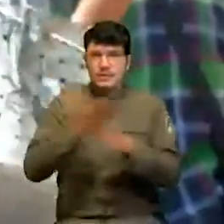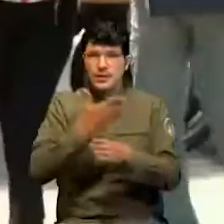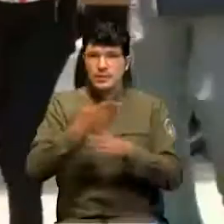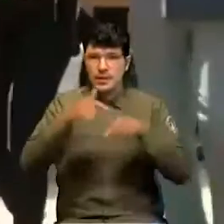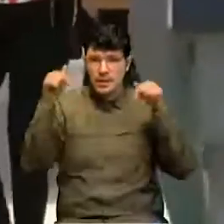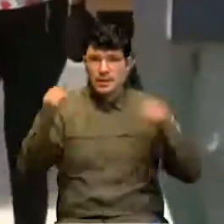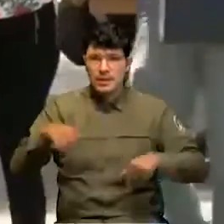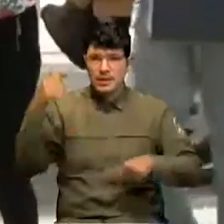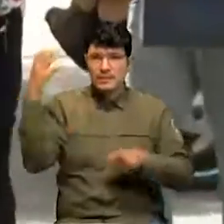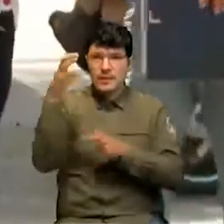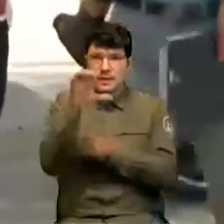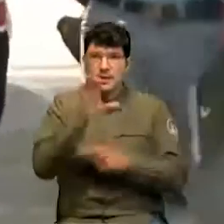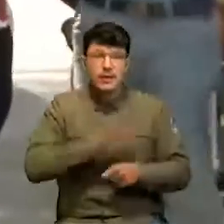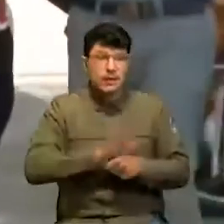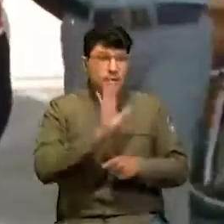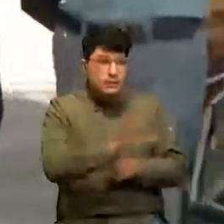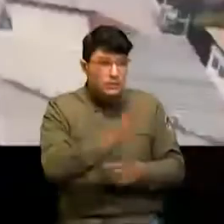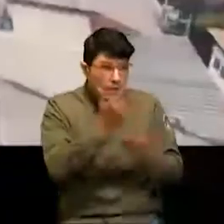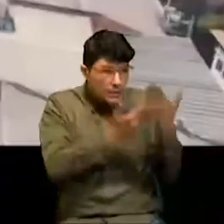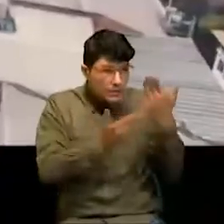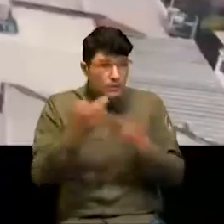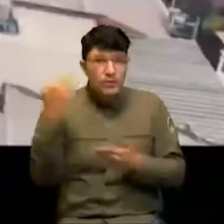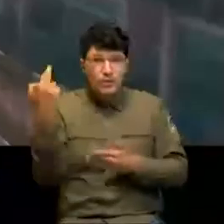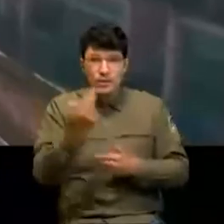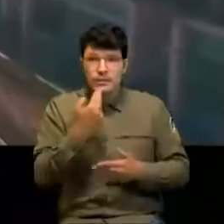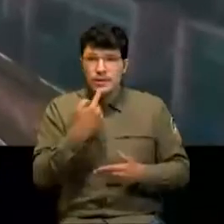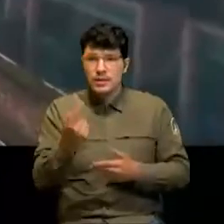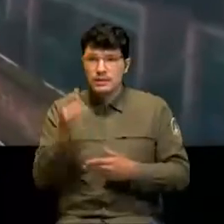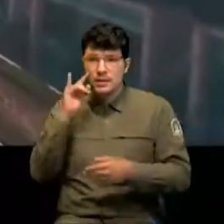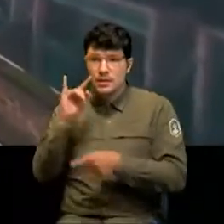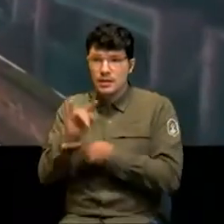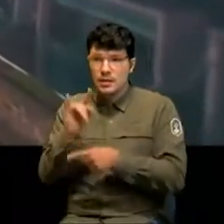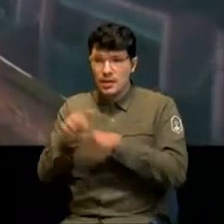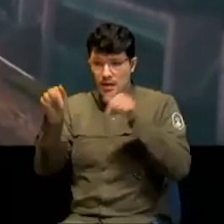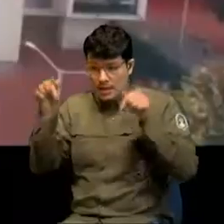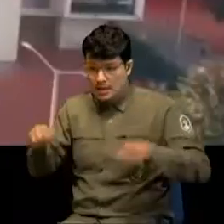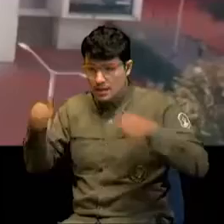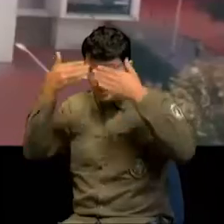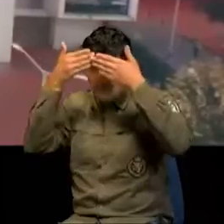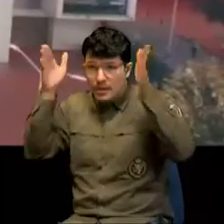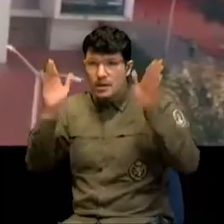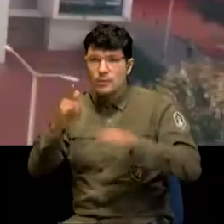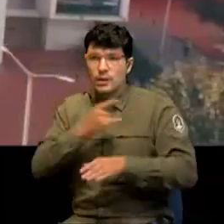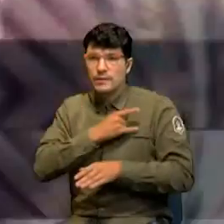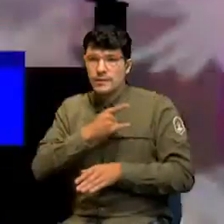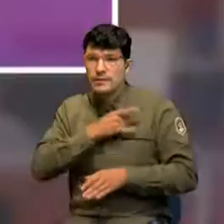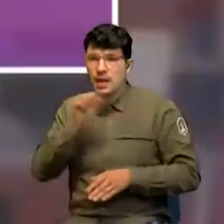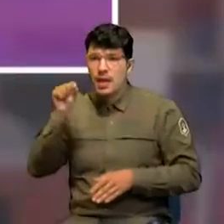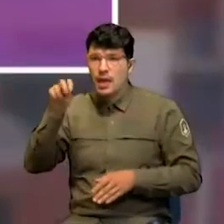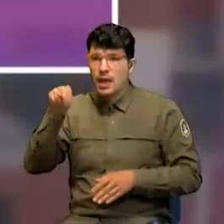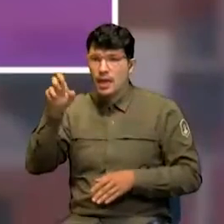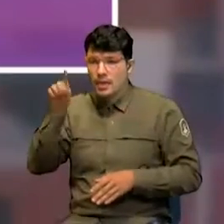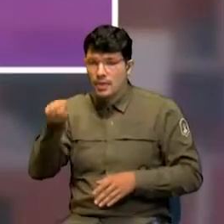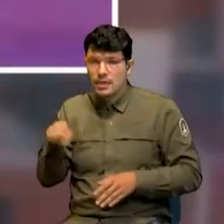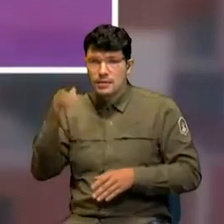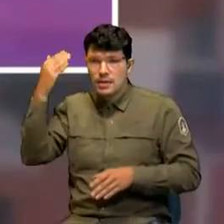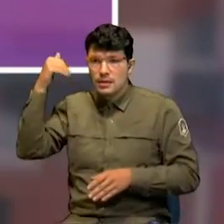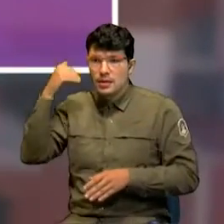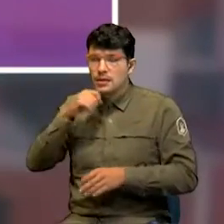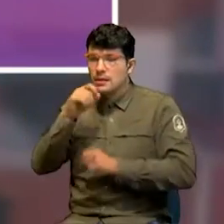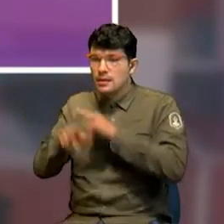el país y los estudios lo ratifican. Según el Observatorio de la Democracia de la Universidad de los Andes, encuestaron 1